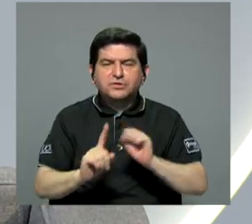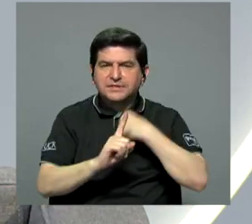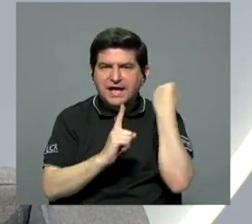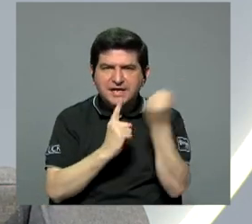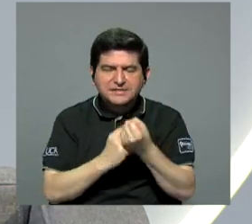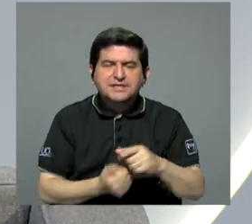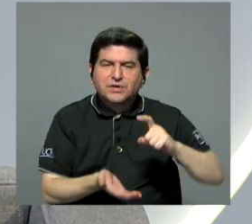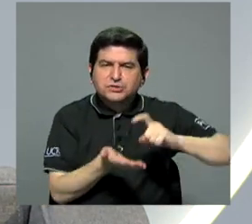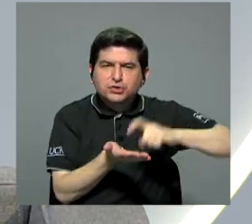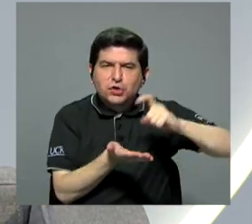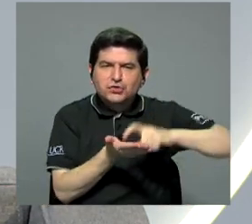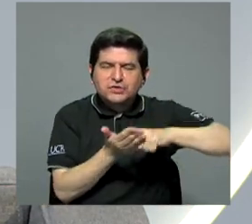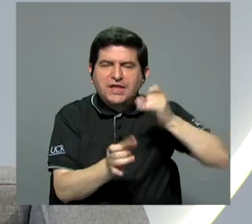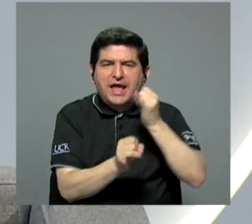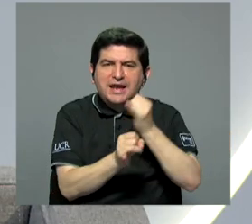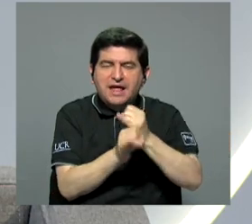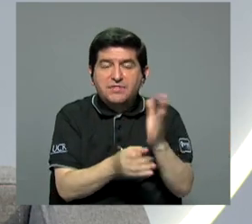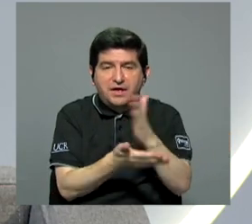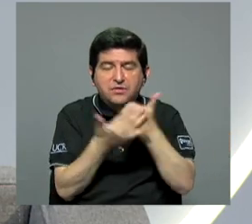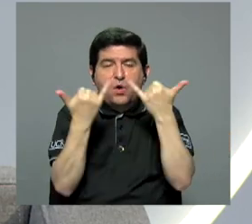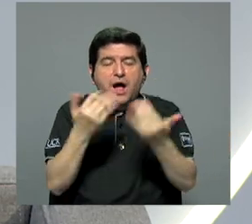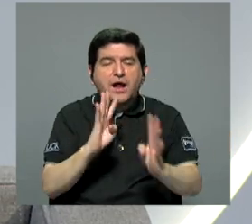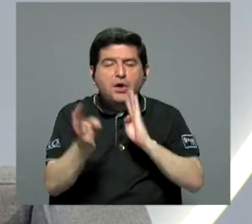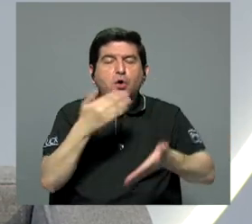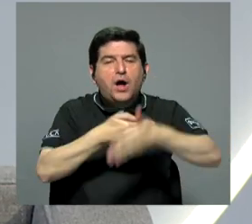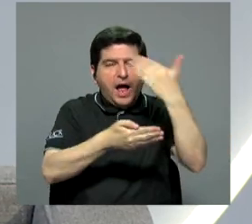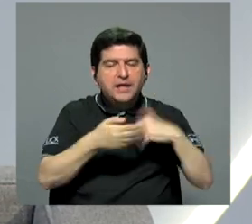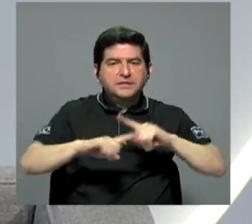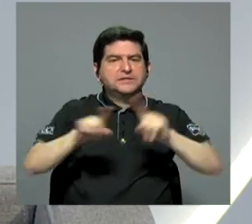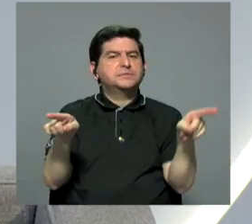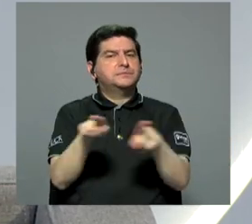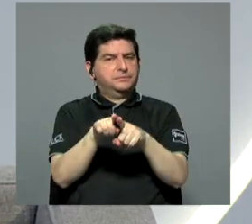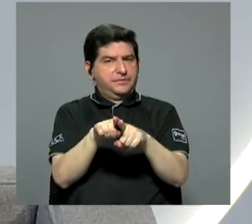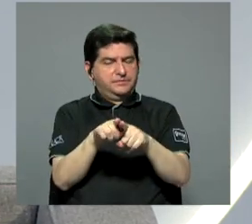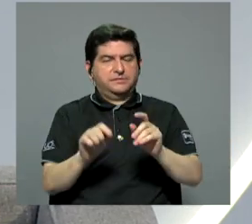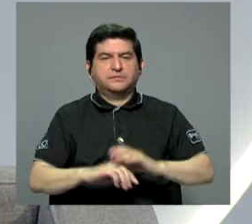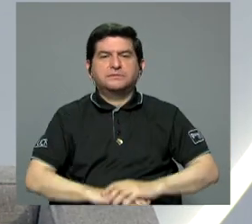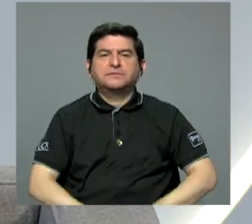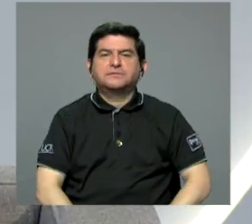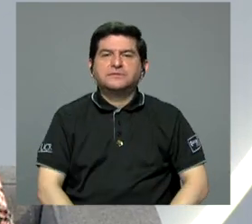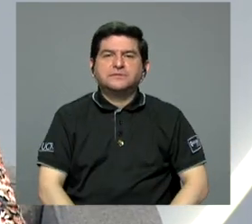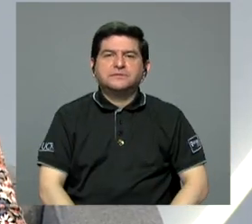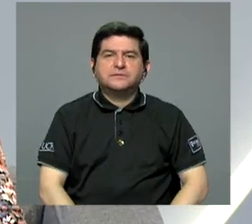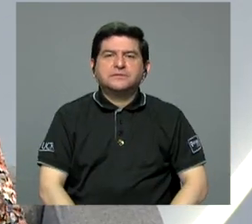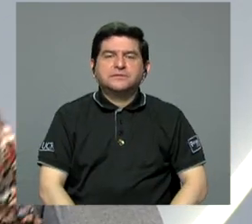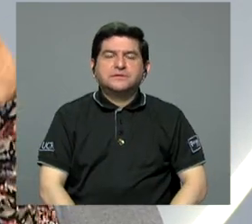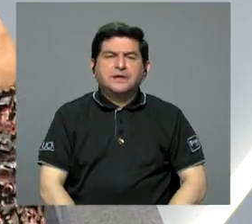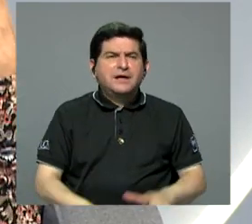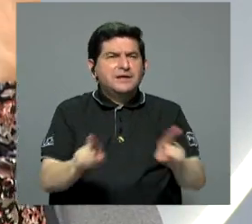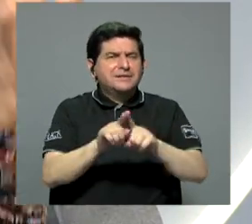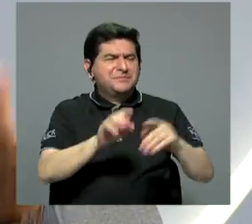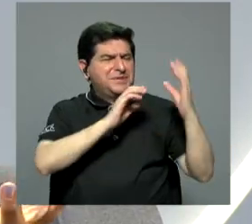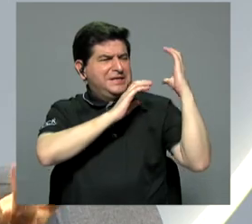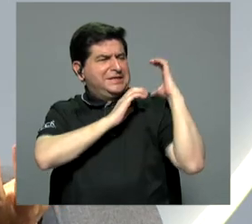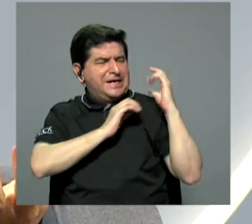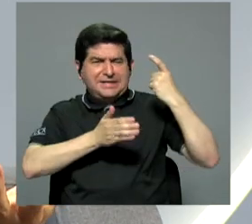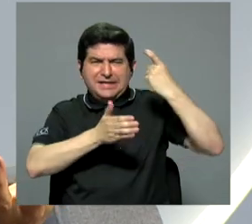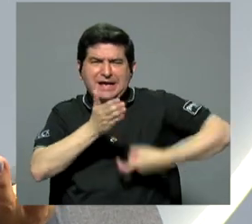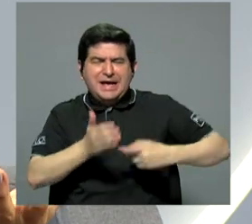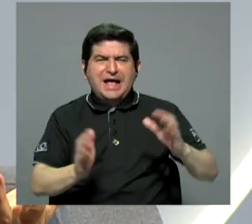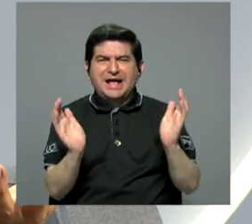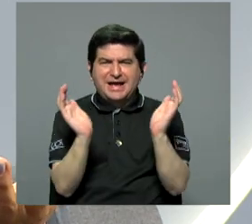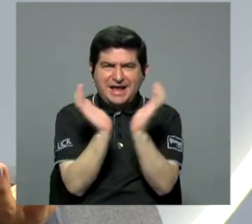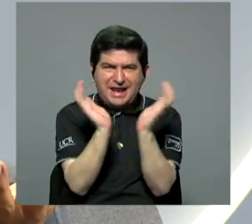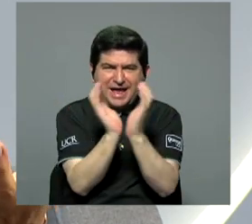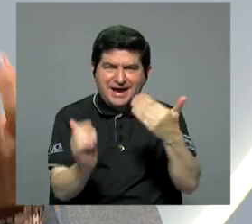la situación de la deuda de la institución? Que algo habían tocado al inicio, pero también la carga tan pesada que está llevando la